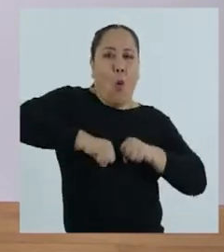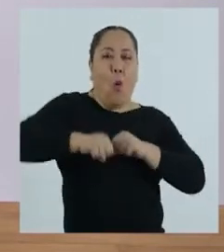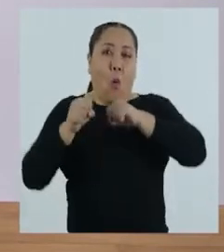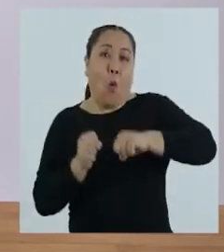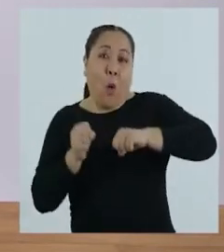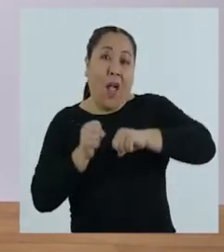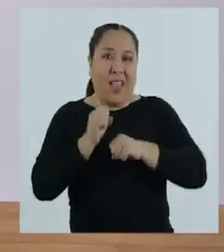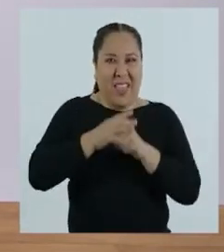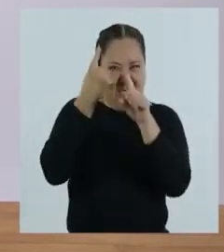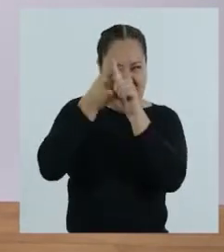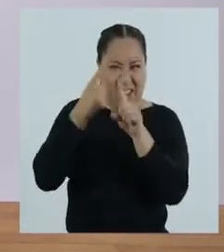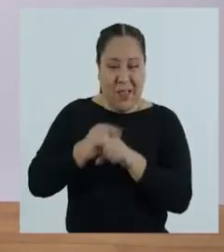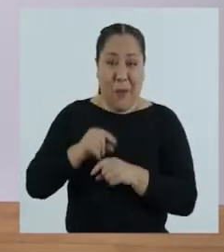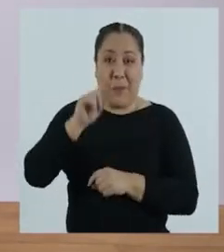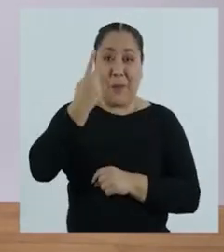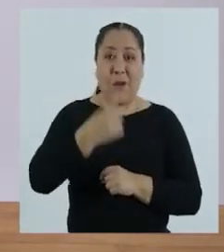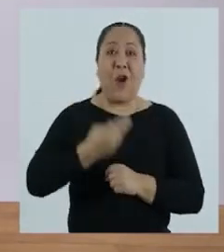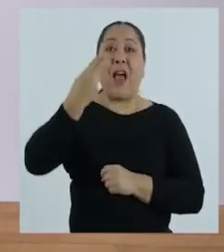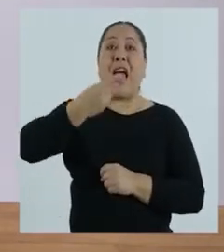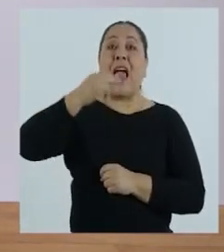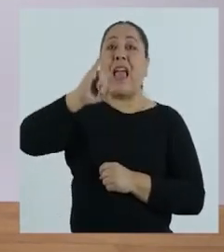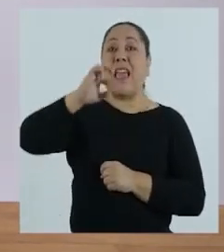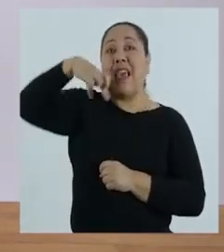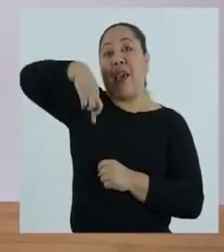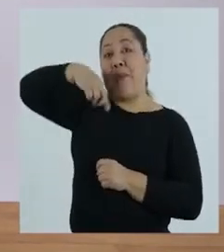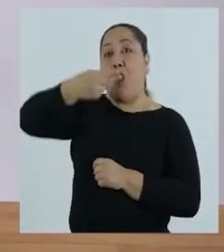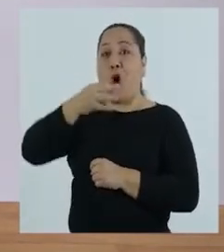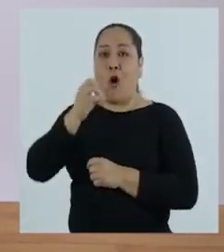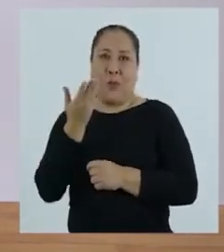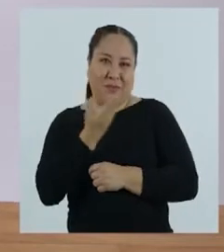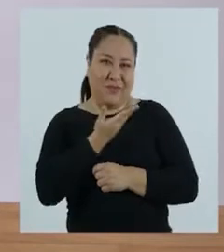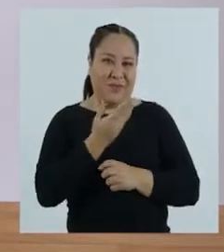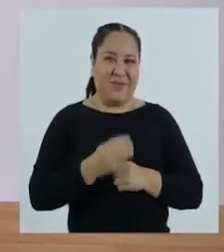entre otras. Primero, hacemos un paso llamado hip hop.